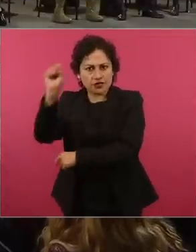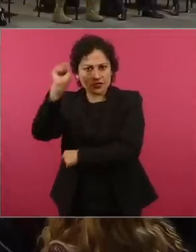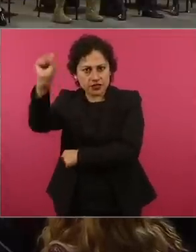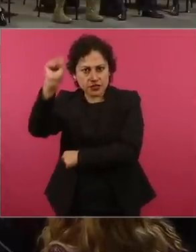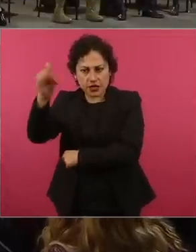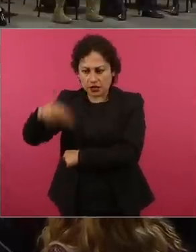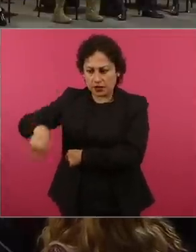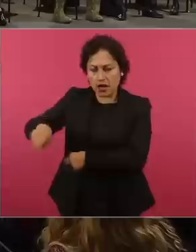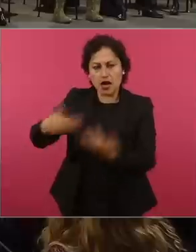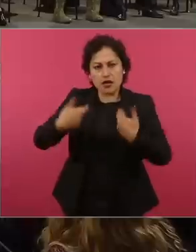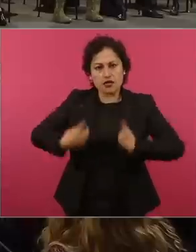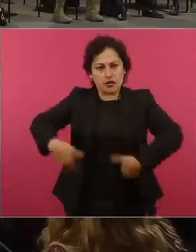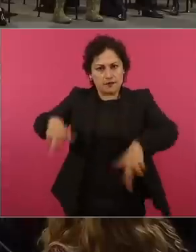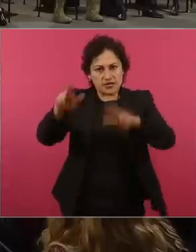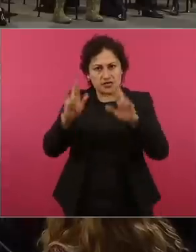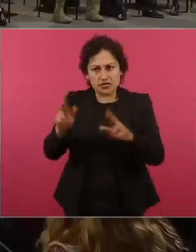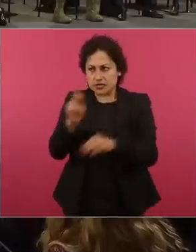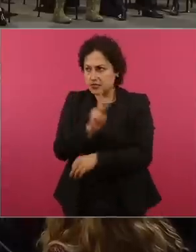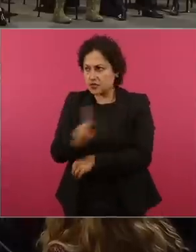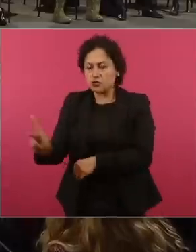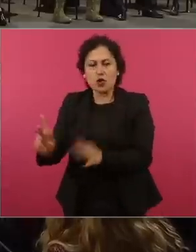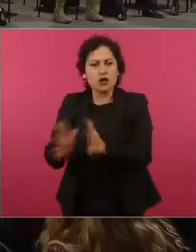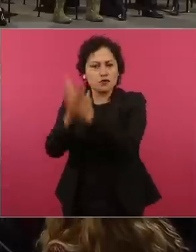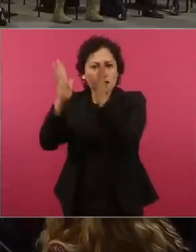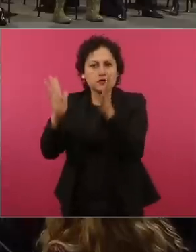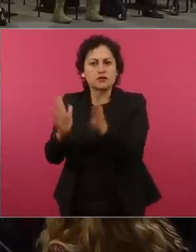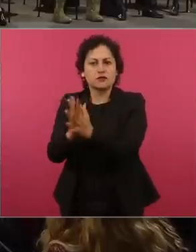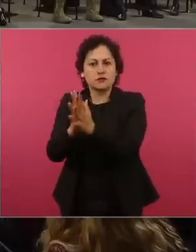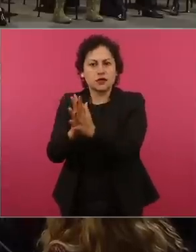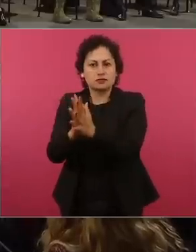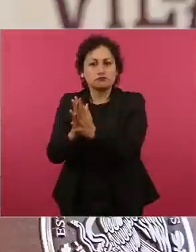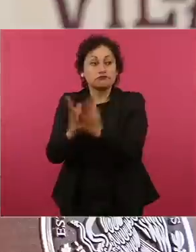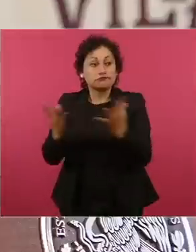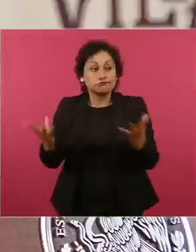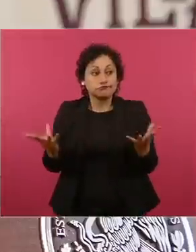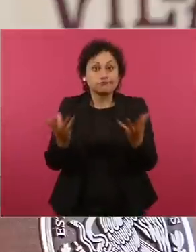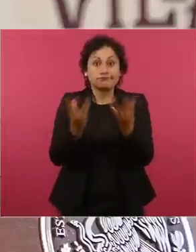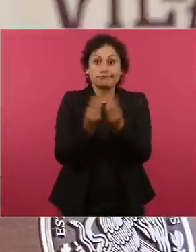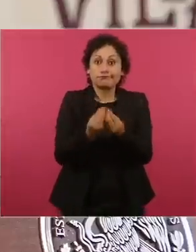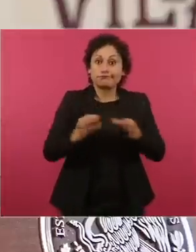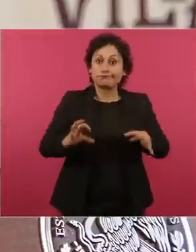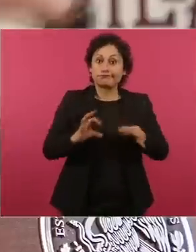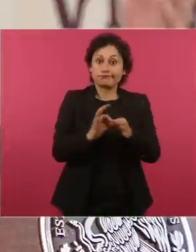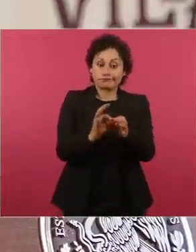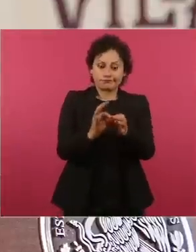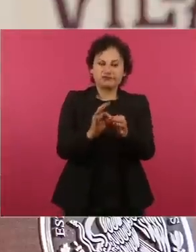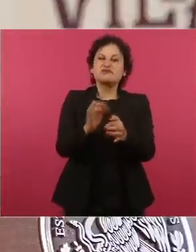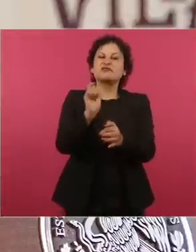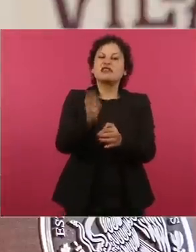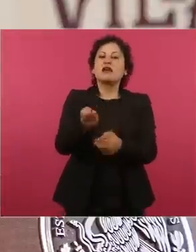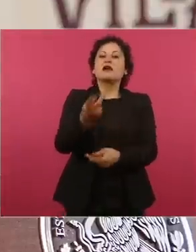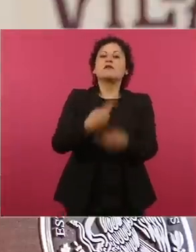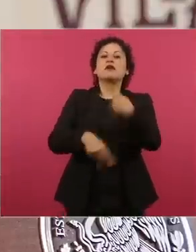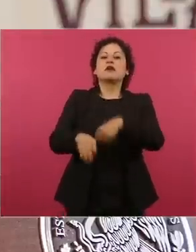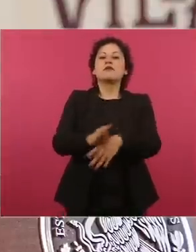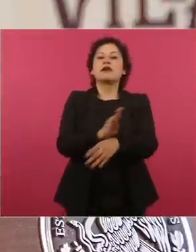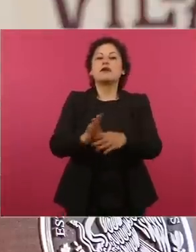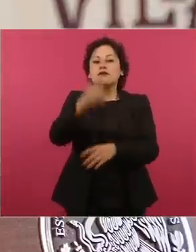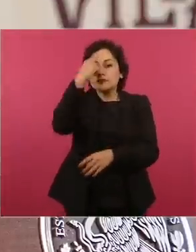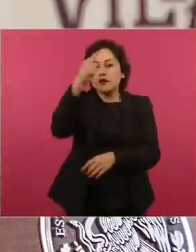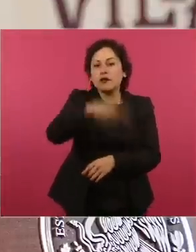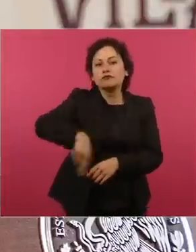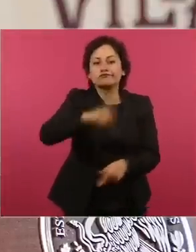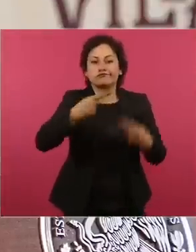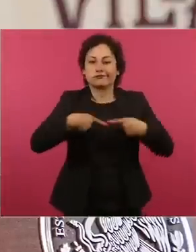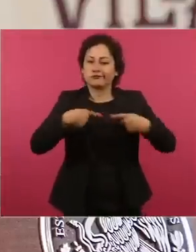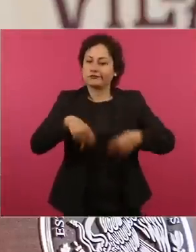representación democrática, lo único que trae como consecuencia es beneficio para todos los trabajadores.